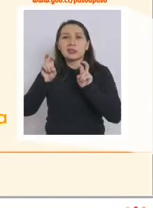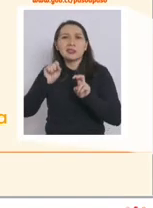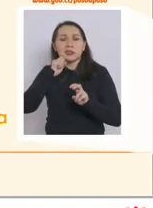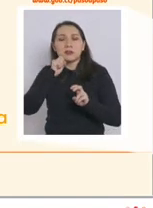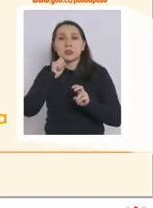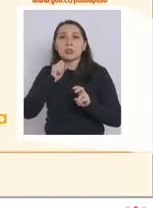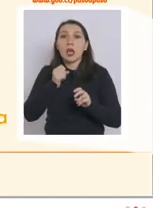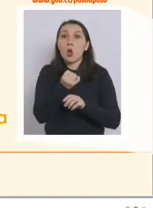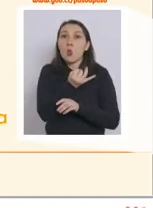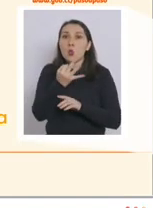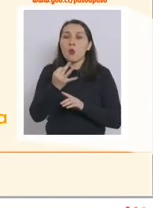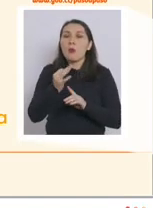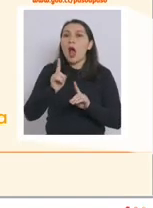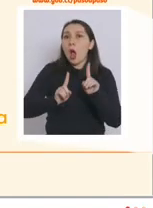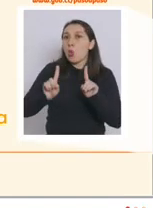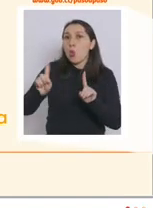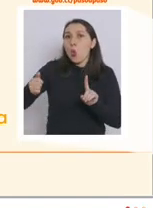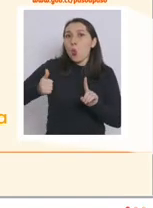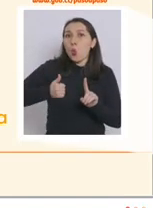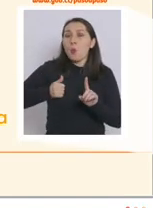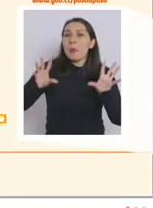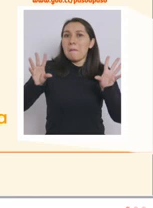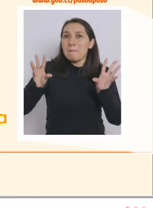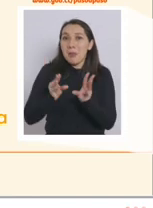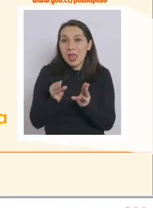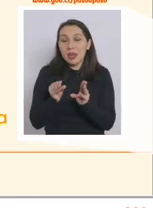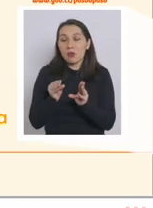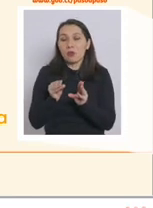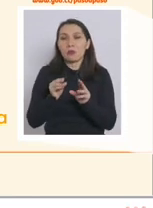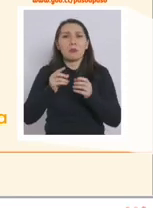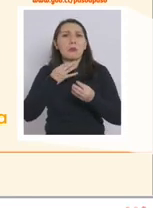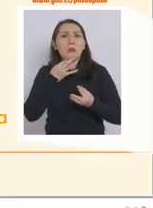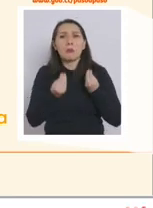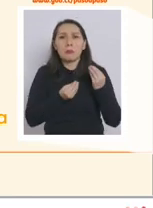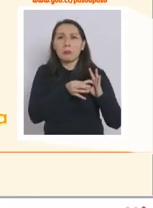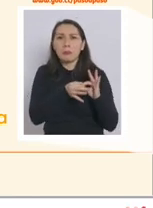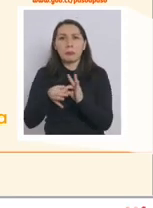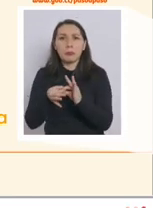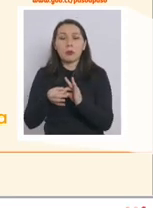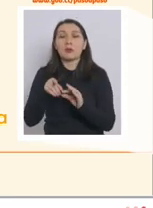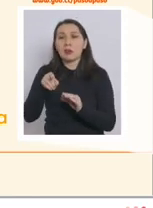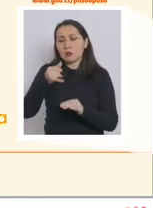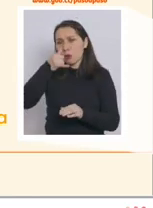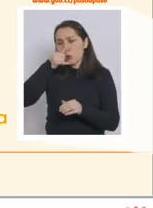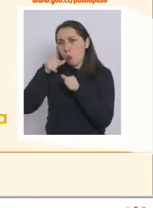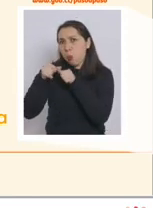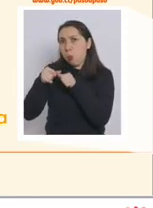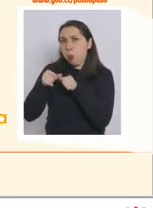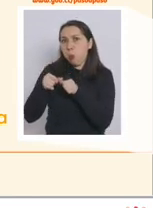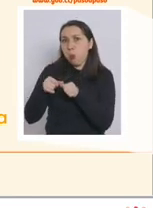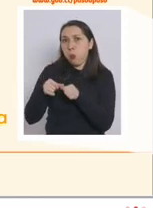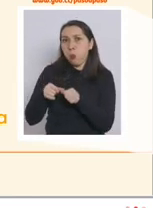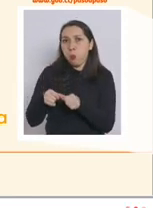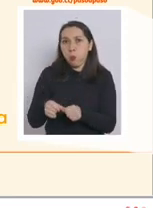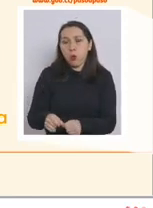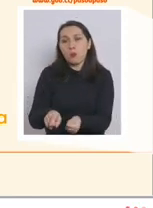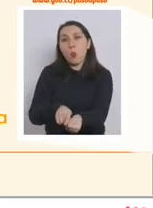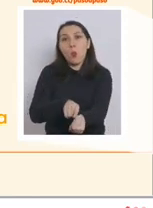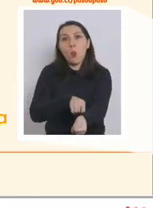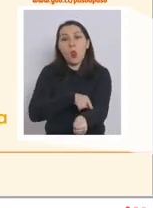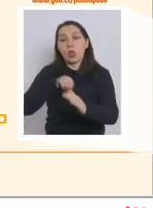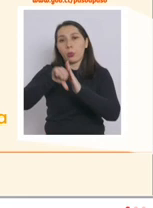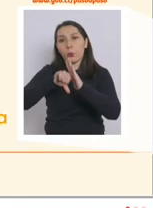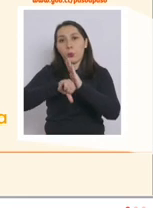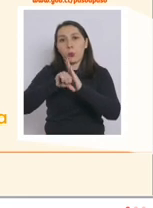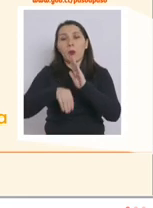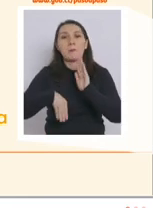indicadores necesarios debido a que han tenido una cuarentena prolongada más